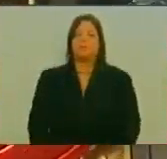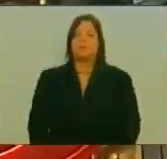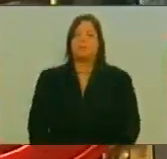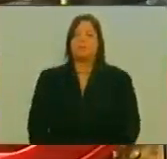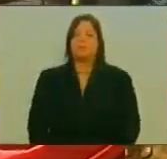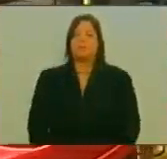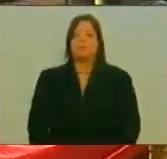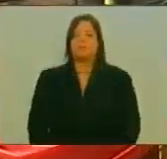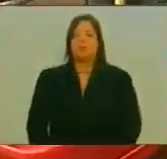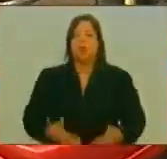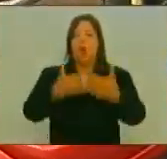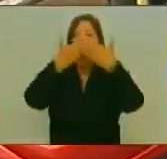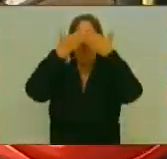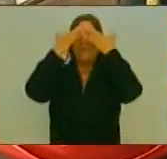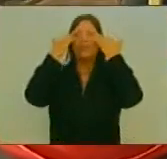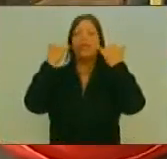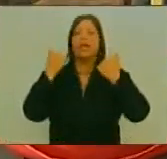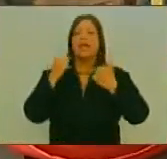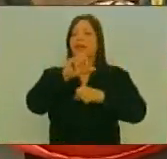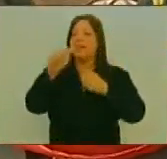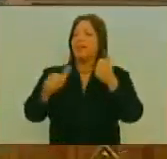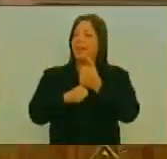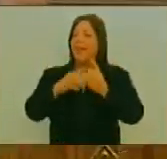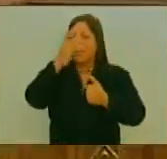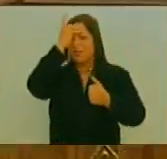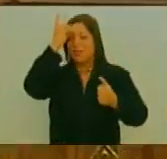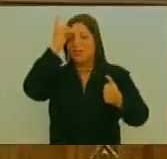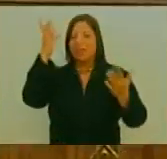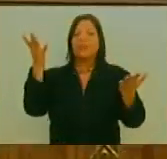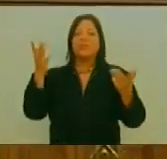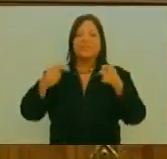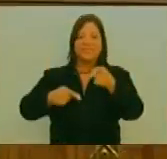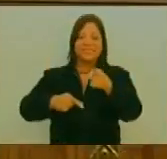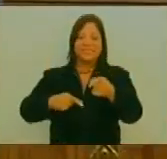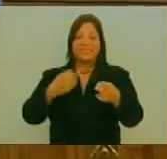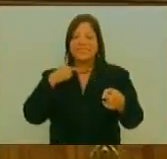Sin olvidar a mi vicepresidente Diosdado Cabello Por eso es obvio